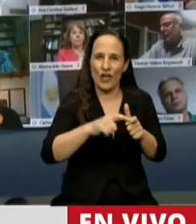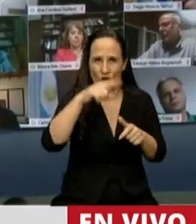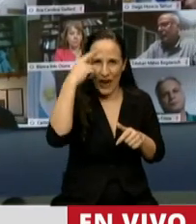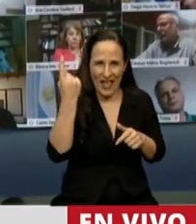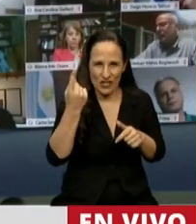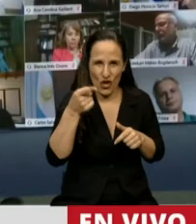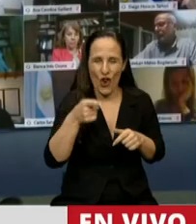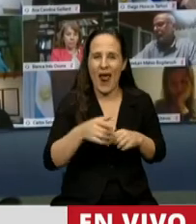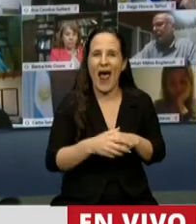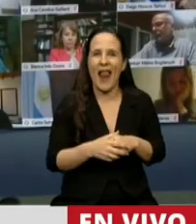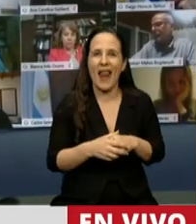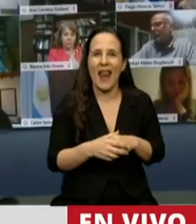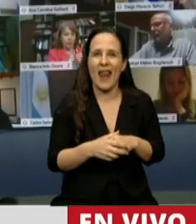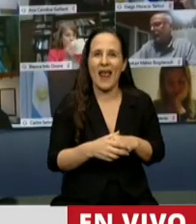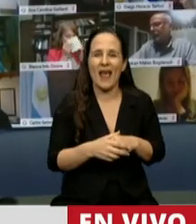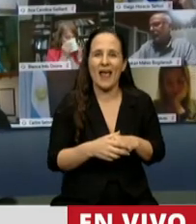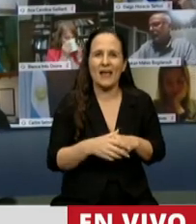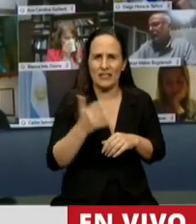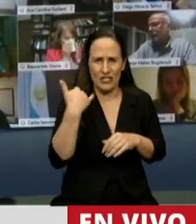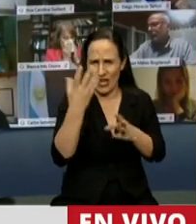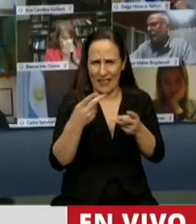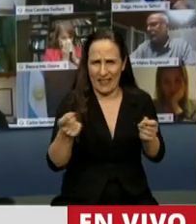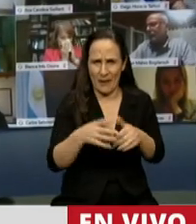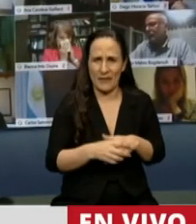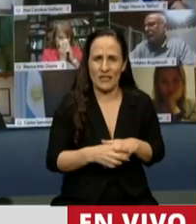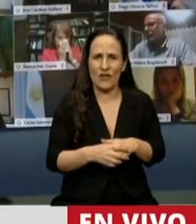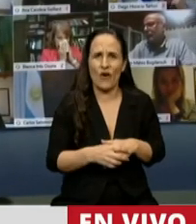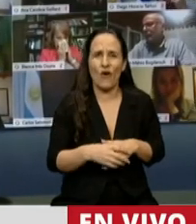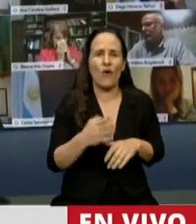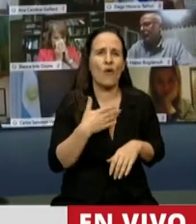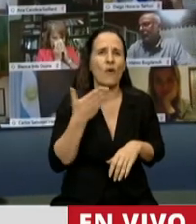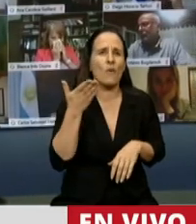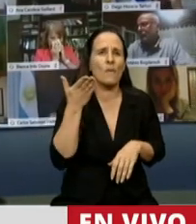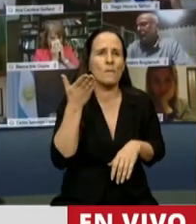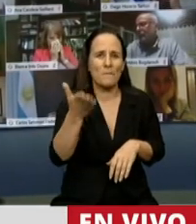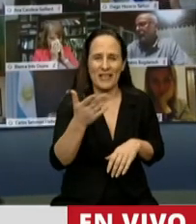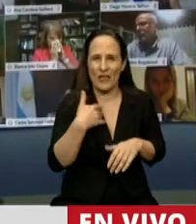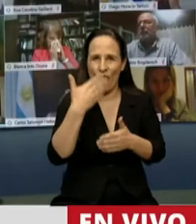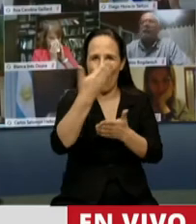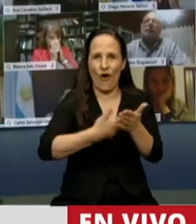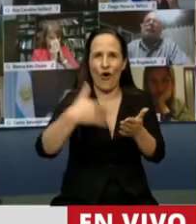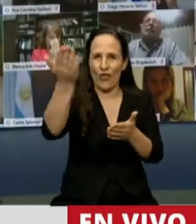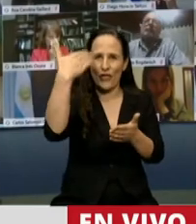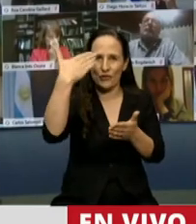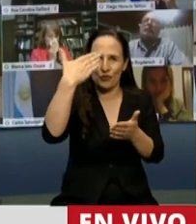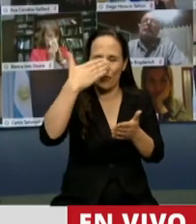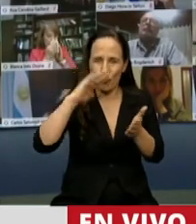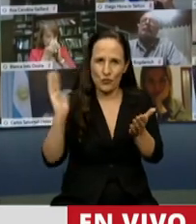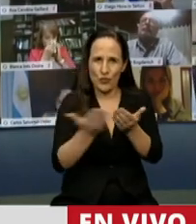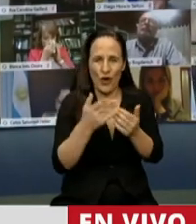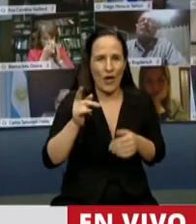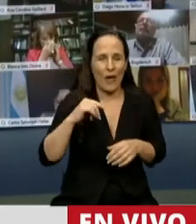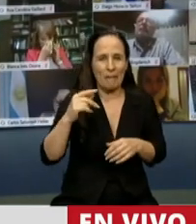con el avance de algo... Ya redondeo y termino, y le voy a pedir la posibilidad de insertar el discurso, Presidente, me arrete.